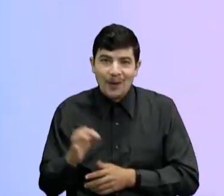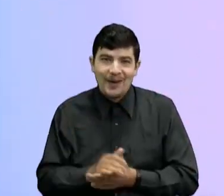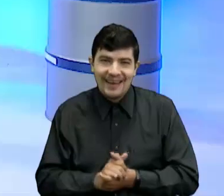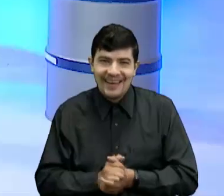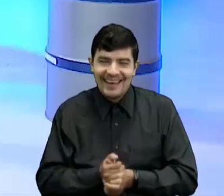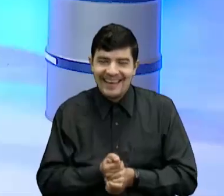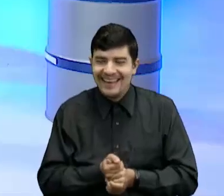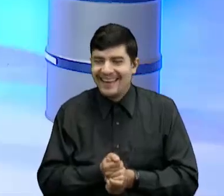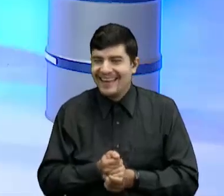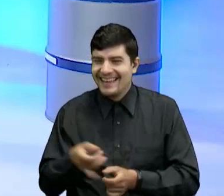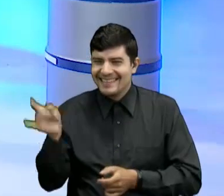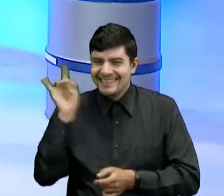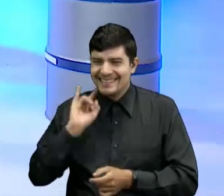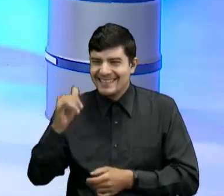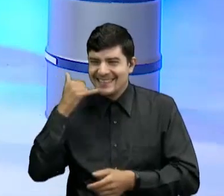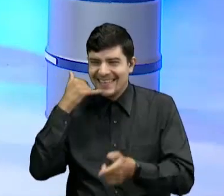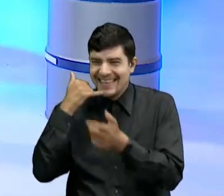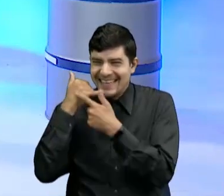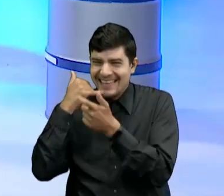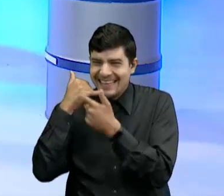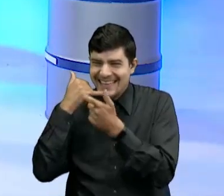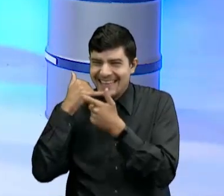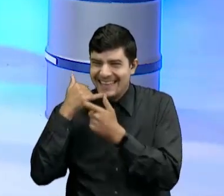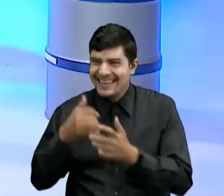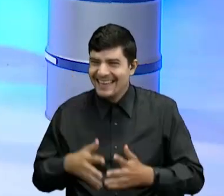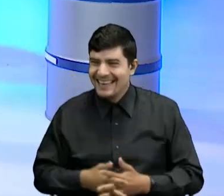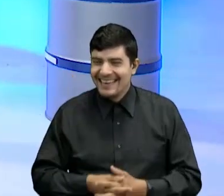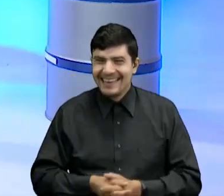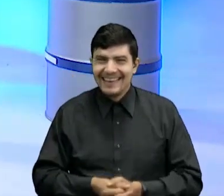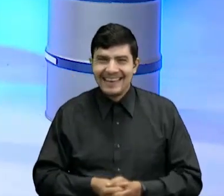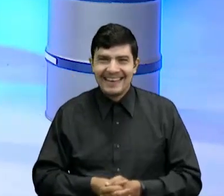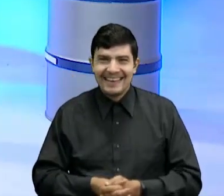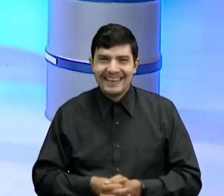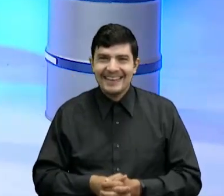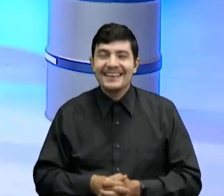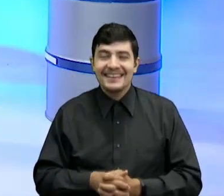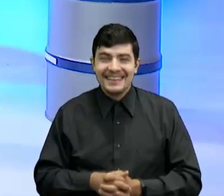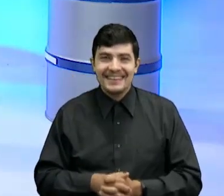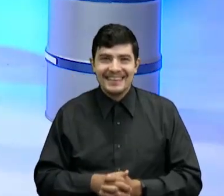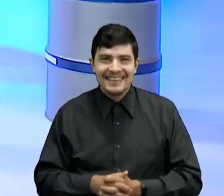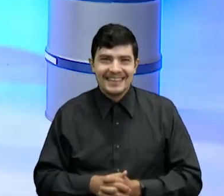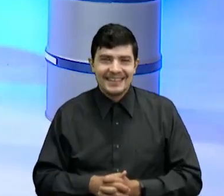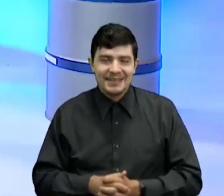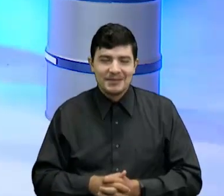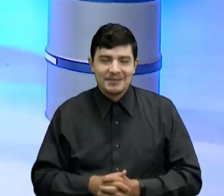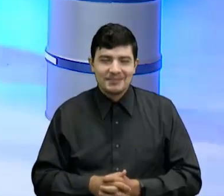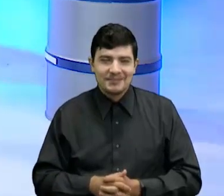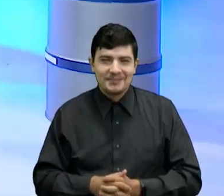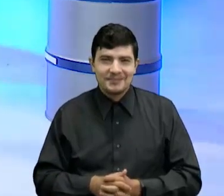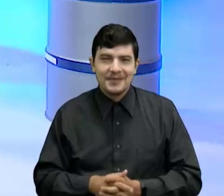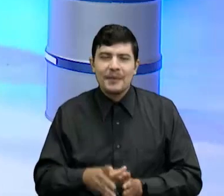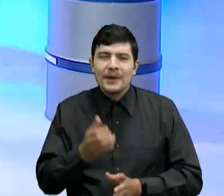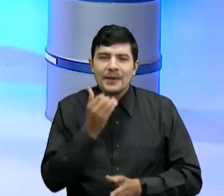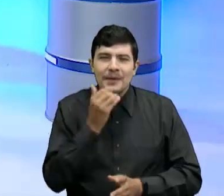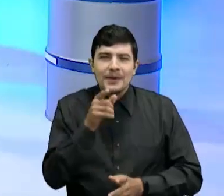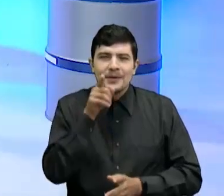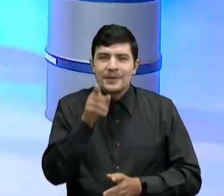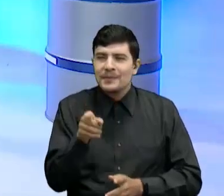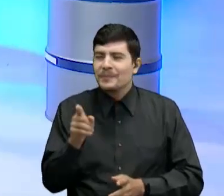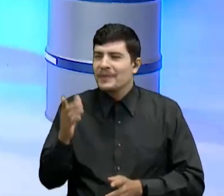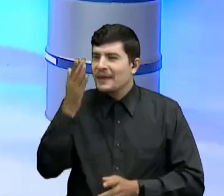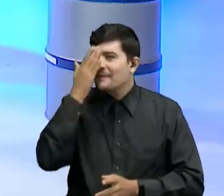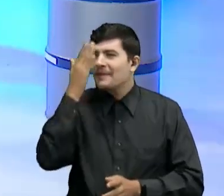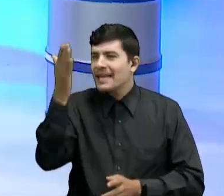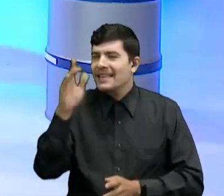Darwin Escúchame por el teléfono Mi cielo Sí señora Listo Entonces Si tienes al gobernador en frente Y él te